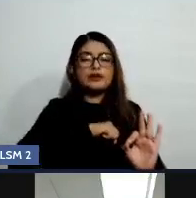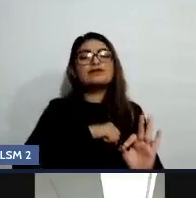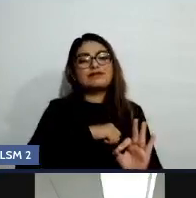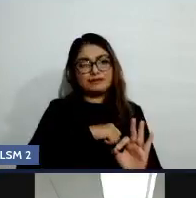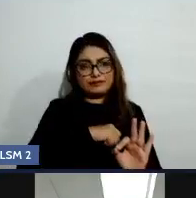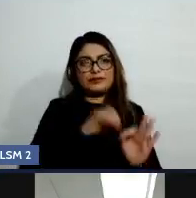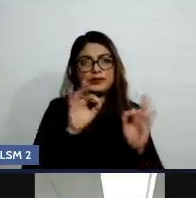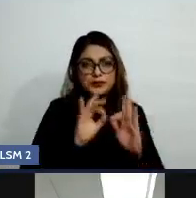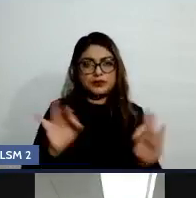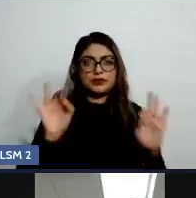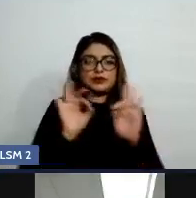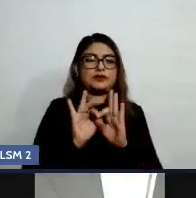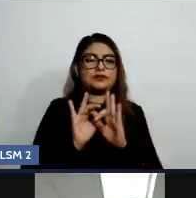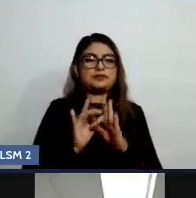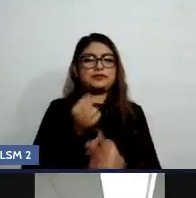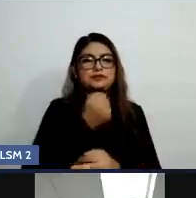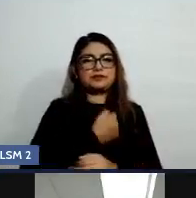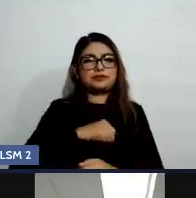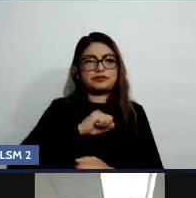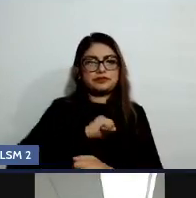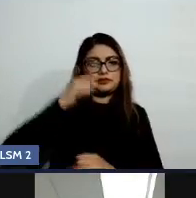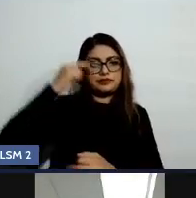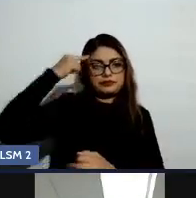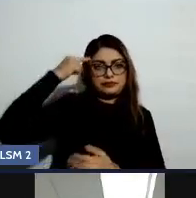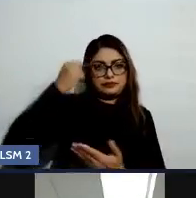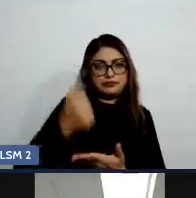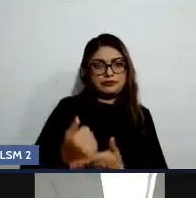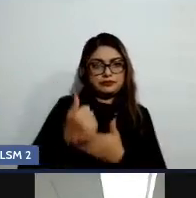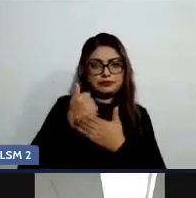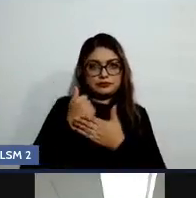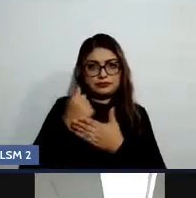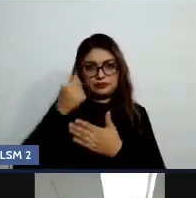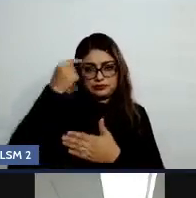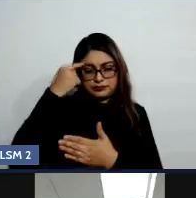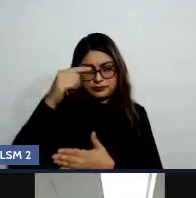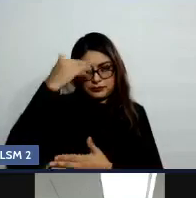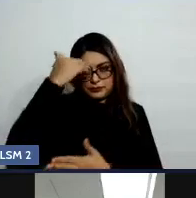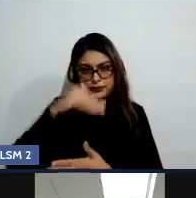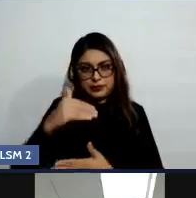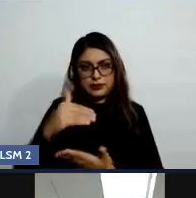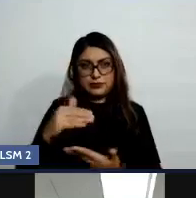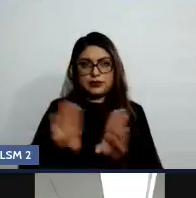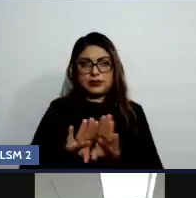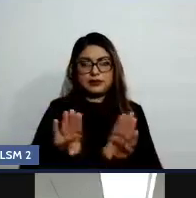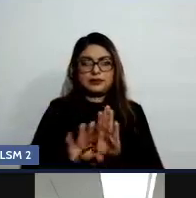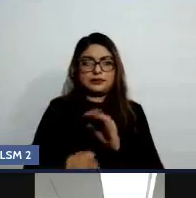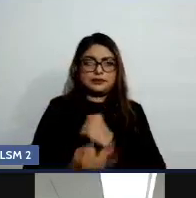salud mental nos va a ser también ese factor de protección.